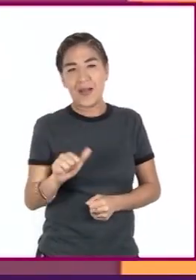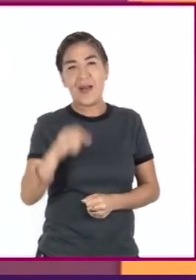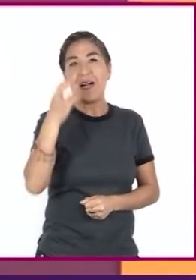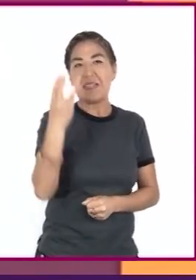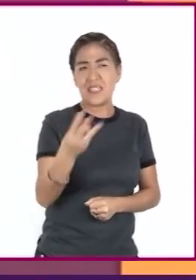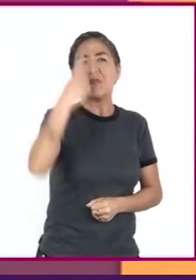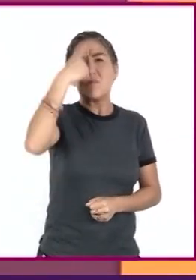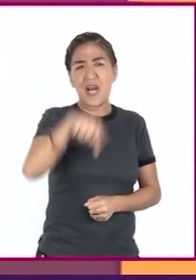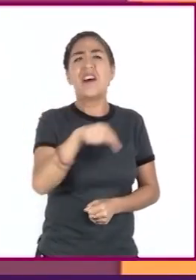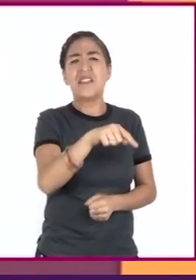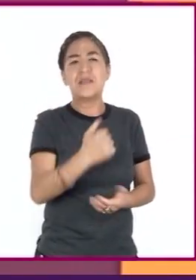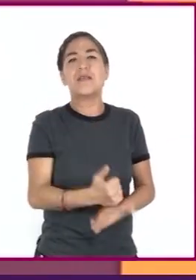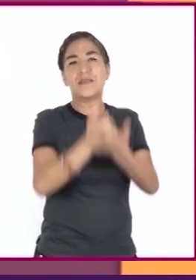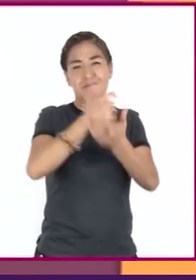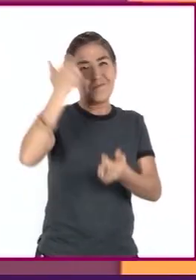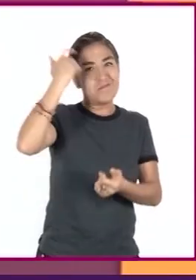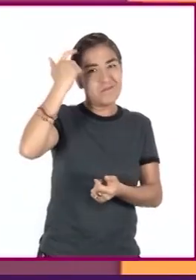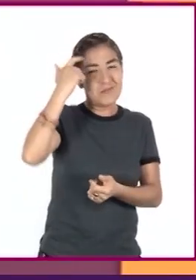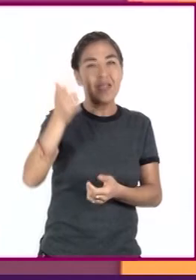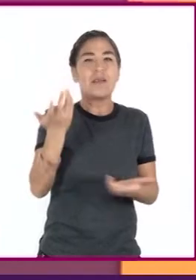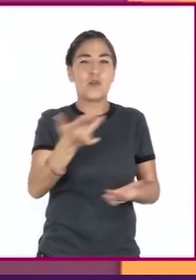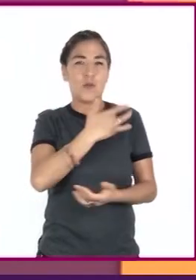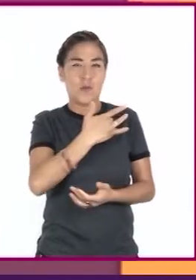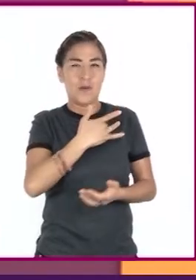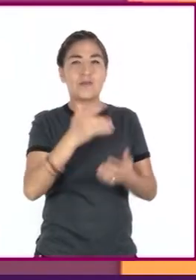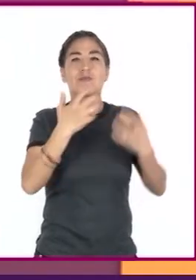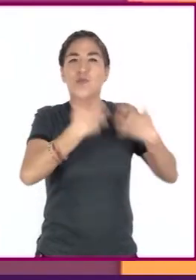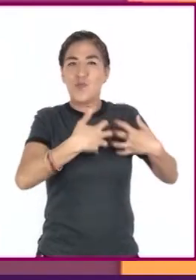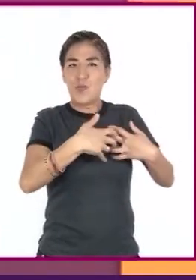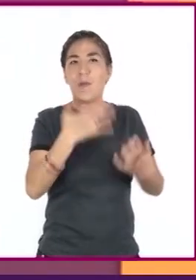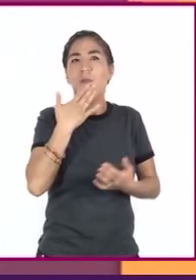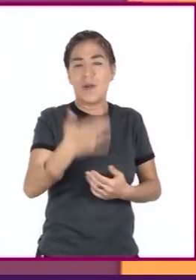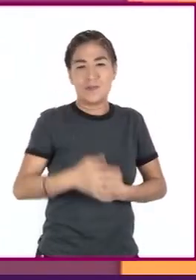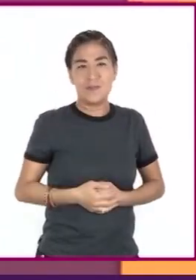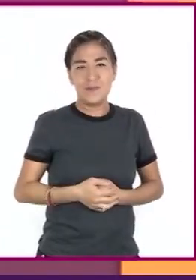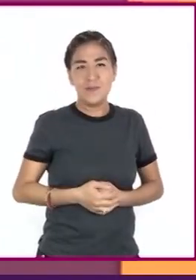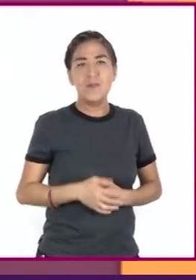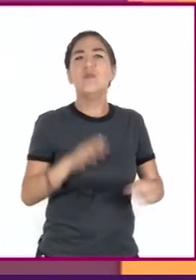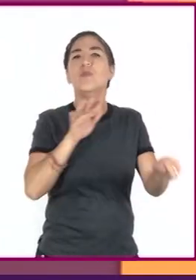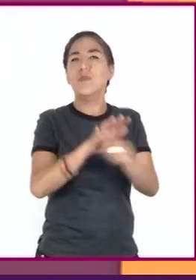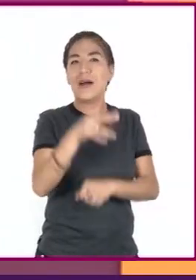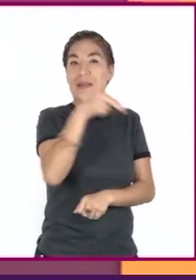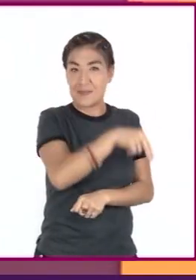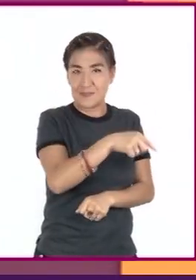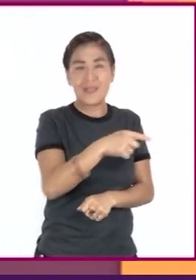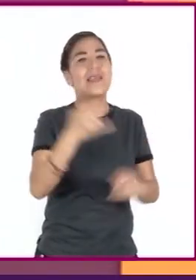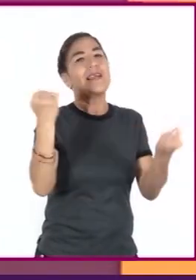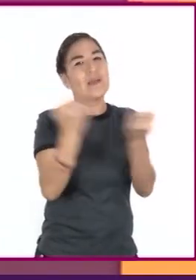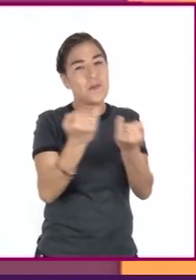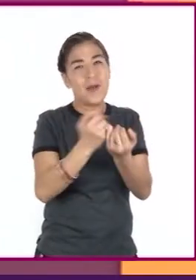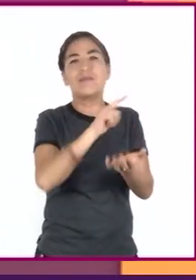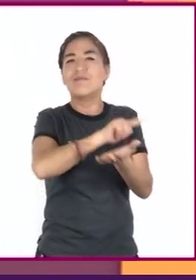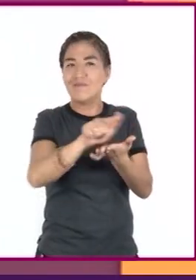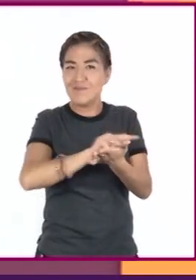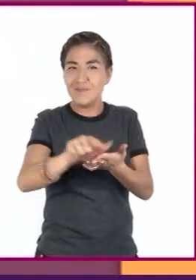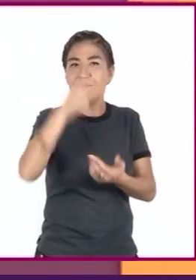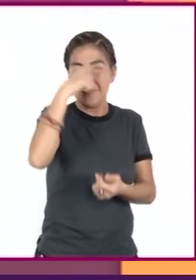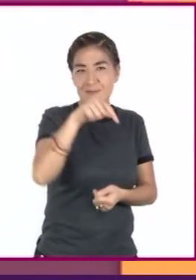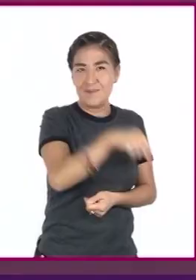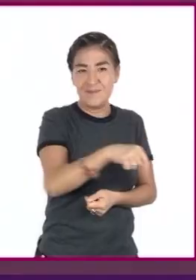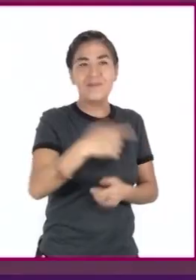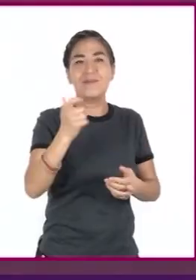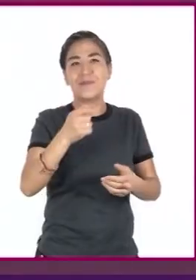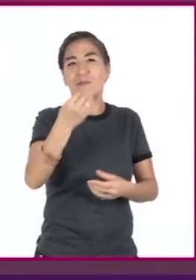fortalece a nuestro cerebro y a nuestro corazón. Y aquí entra nuevamente la higiene en nuestros mares, ¿cierto, maestra Etel?